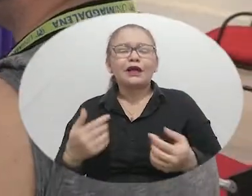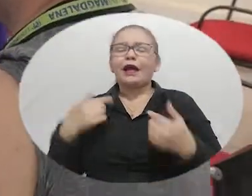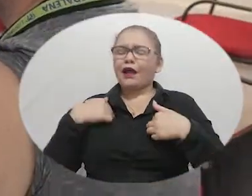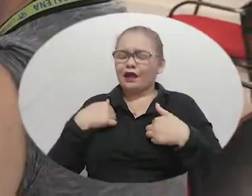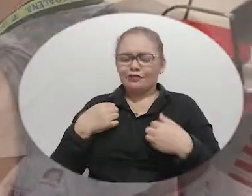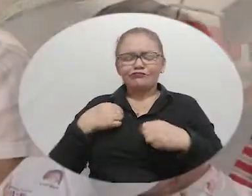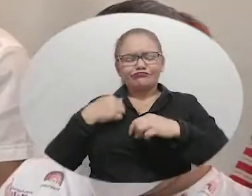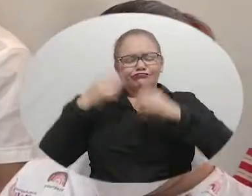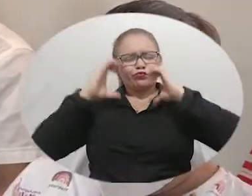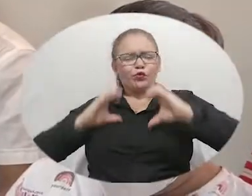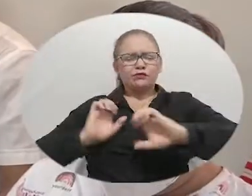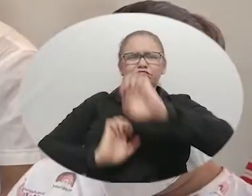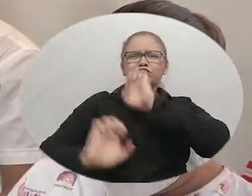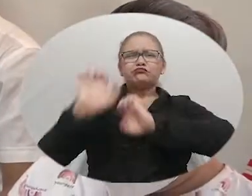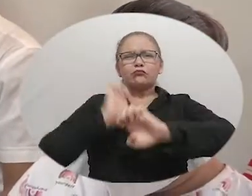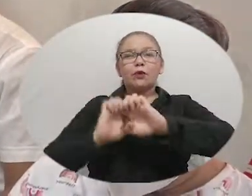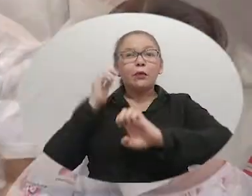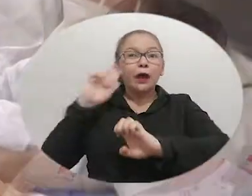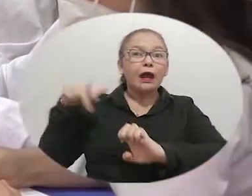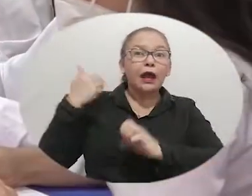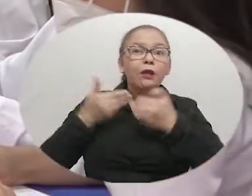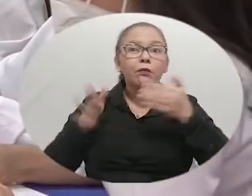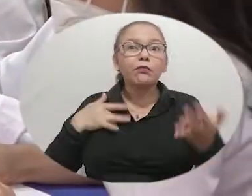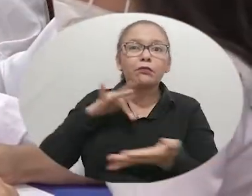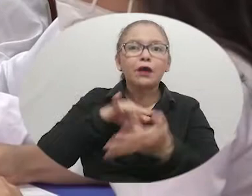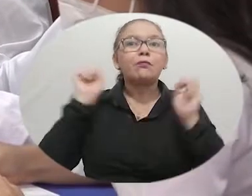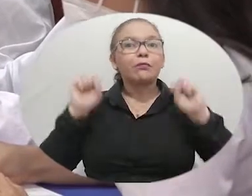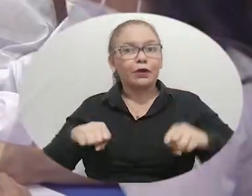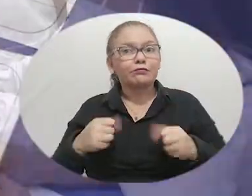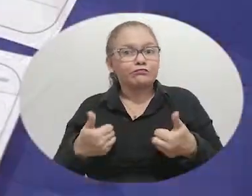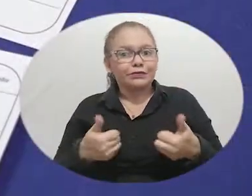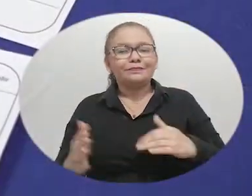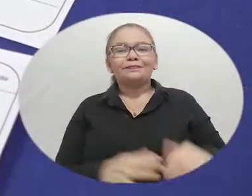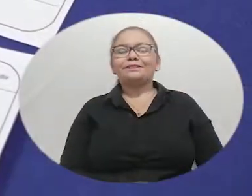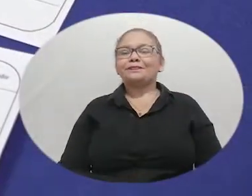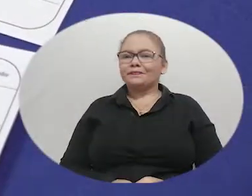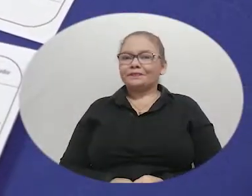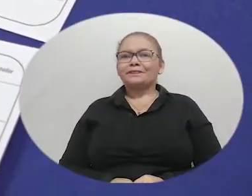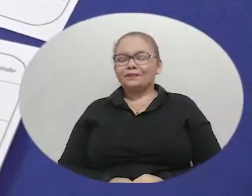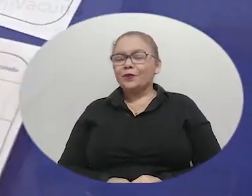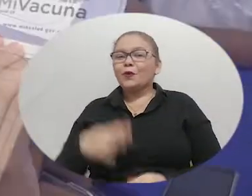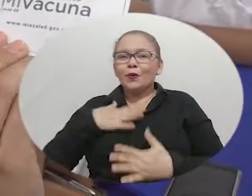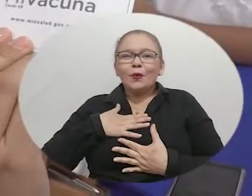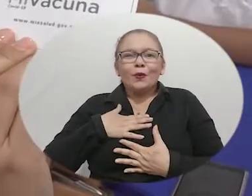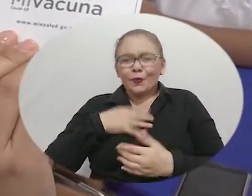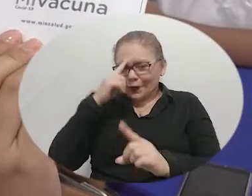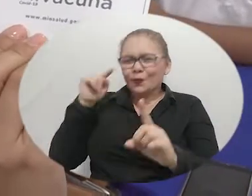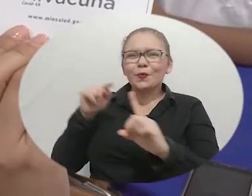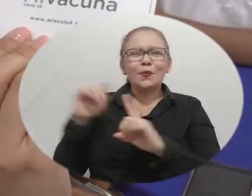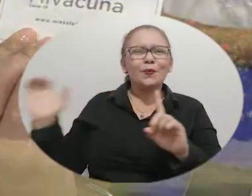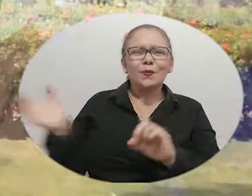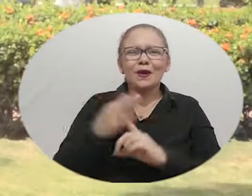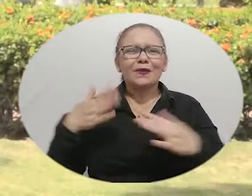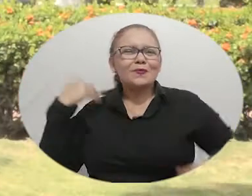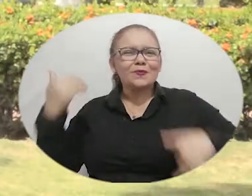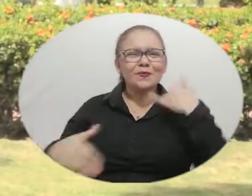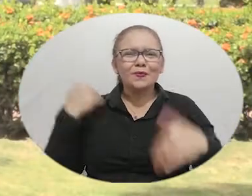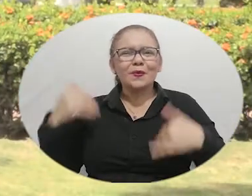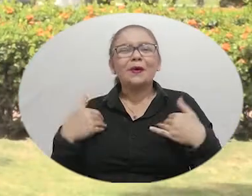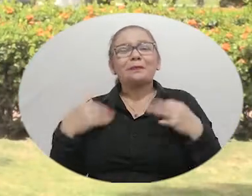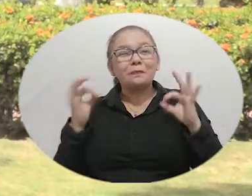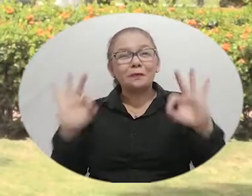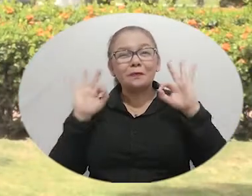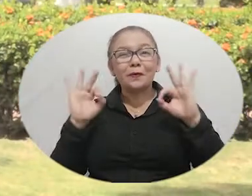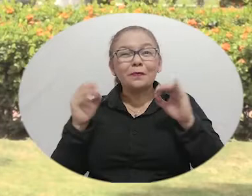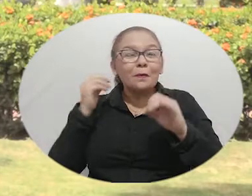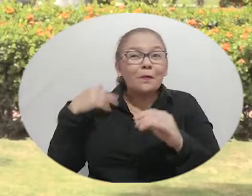que nos permita protegernos y tener un regreso seguro a las aulas estamos muy contentos de poder cumplir con ese propósito de manera que